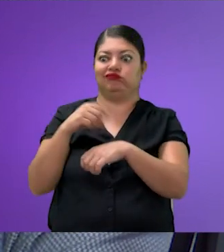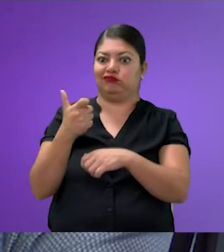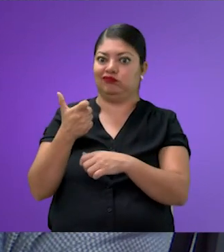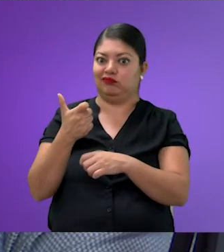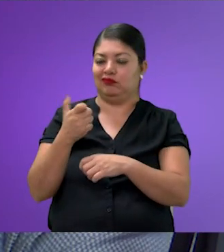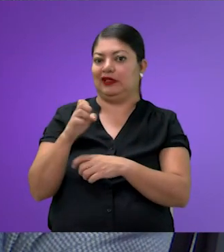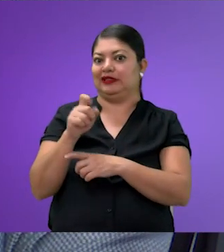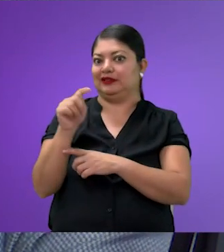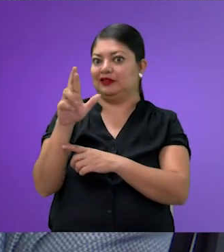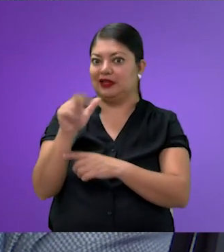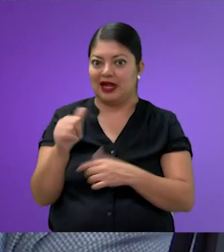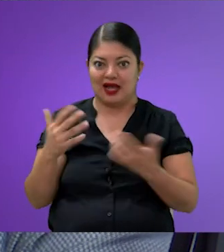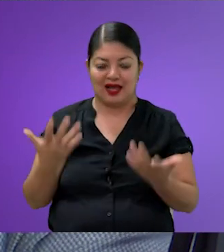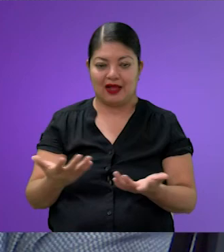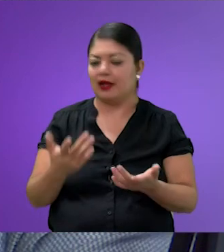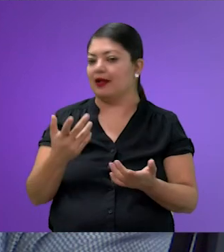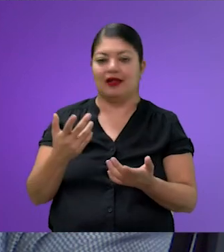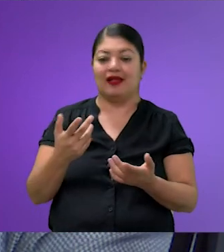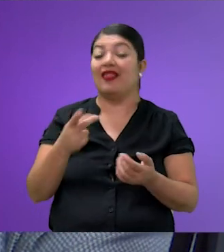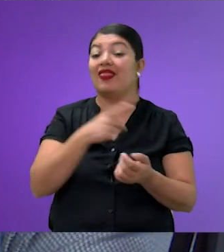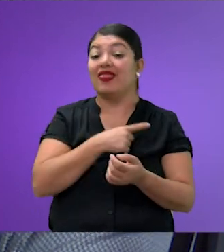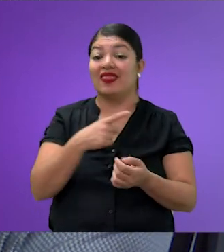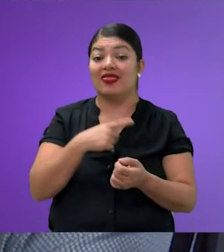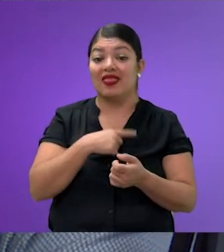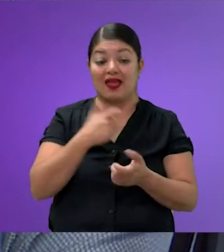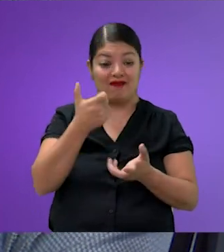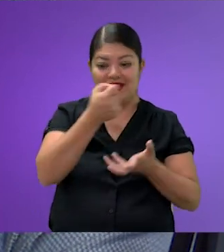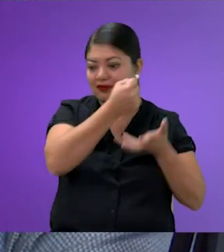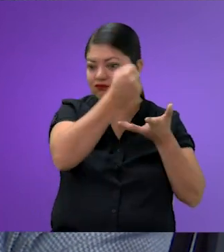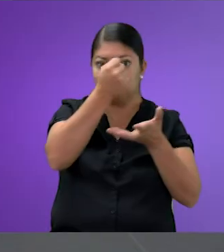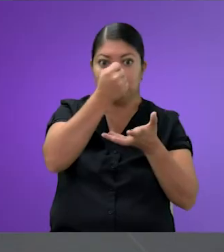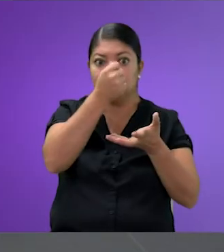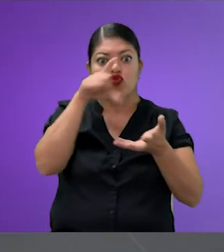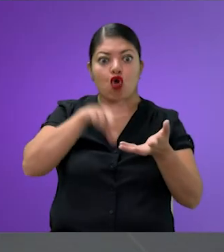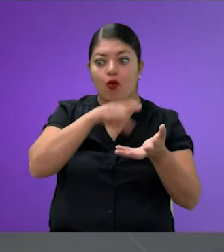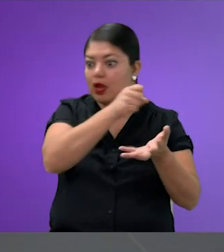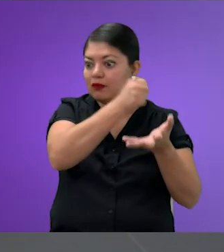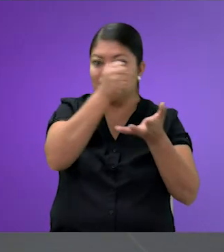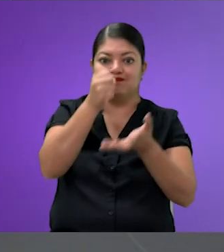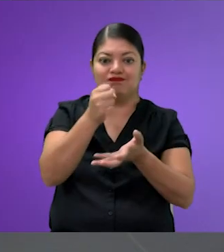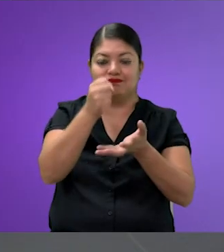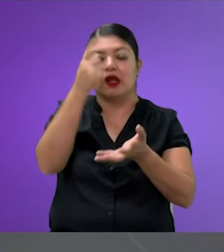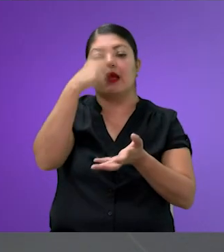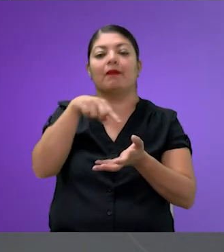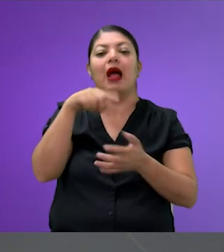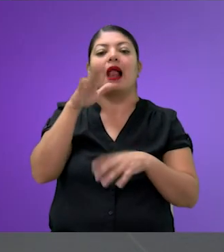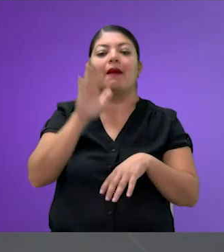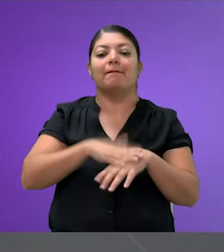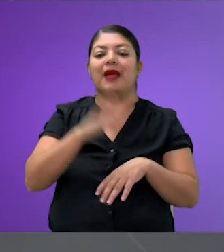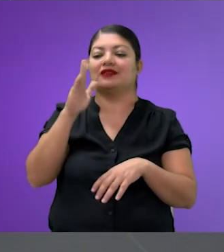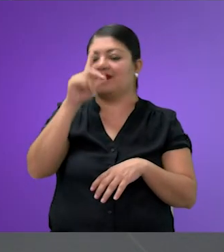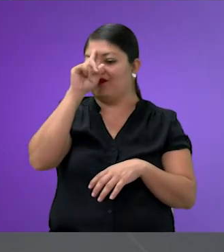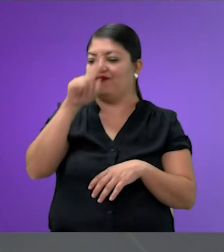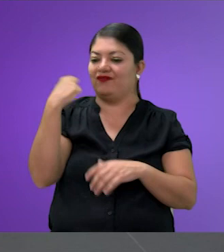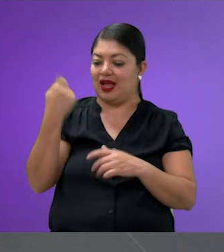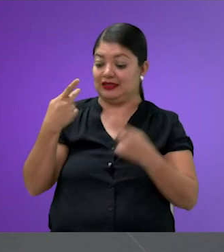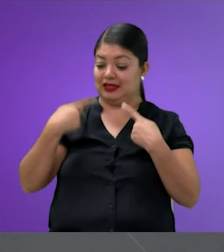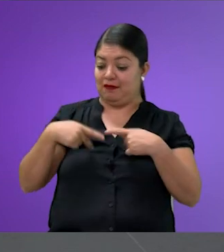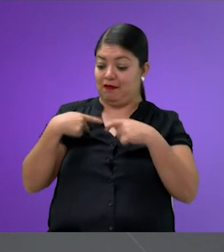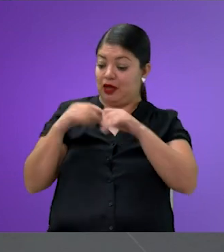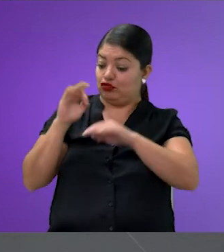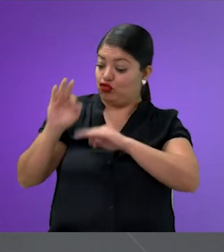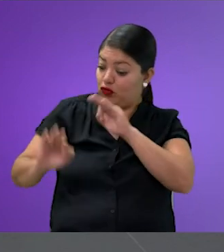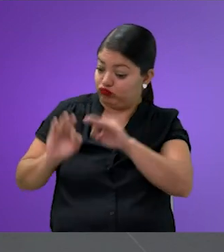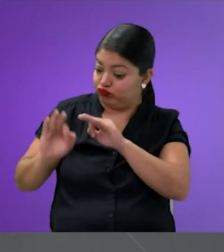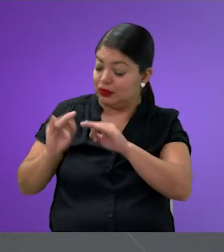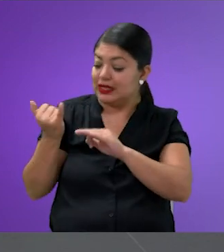redirección de gasto gubernamental para facilitar la vida a ambas partes, al que cuida y al cuidado.